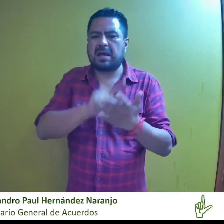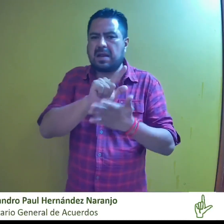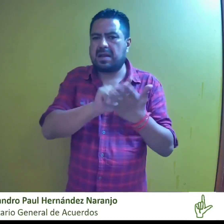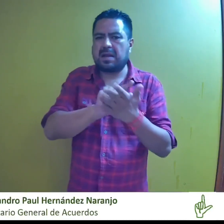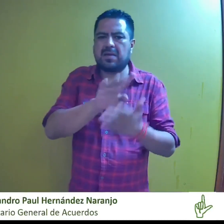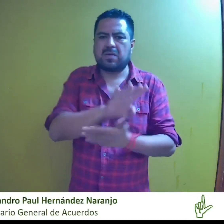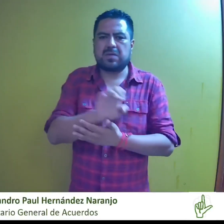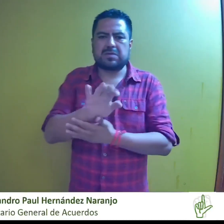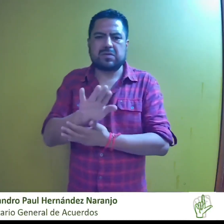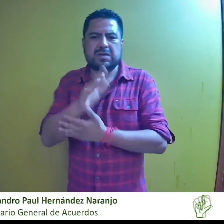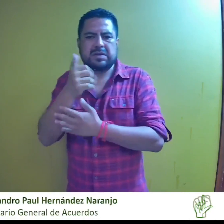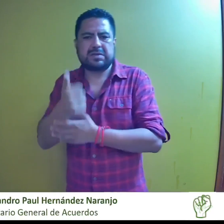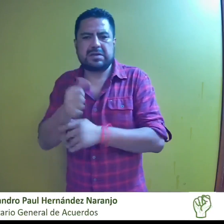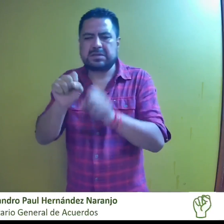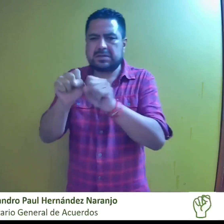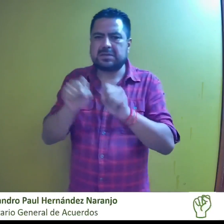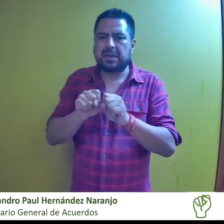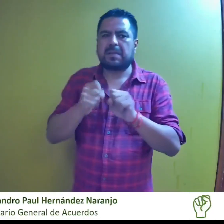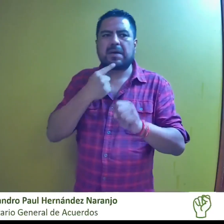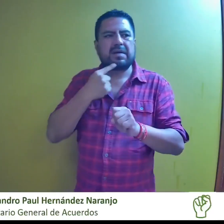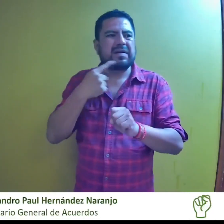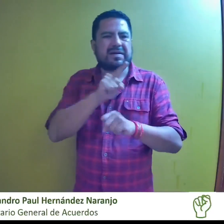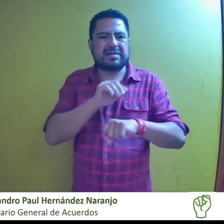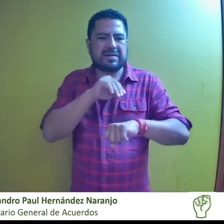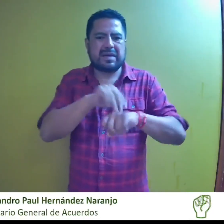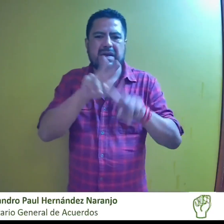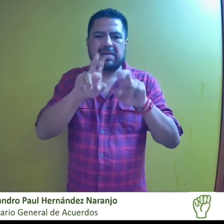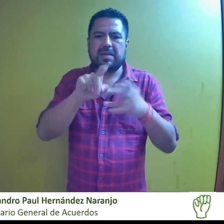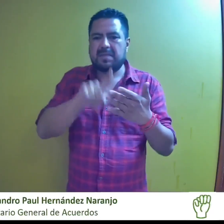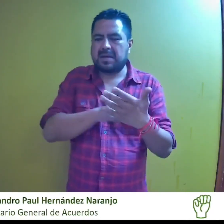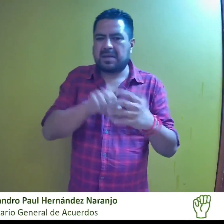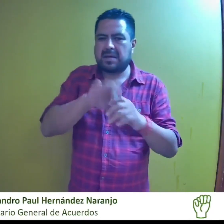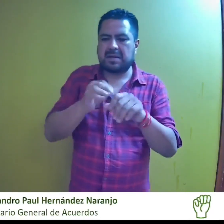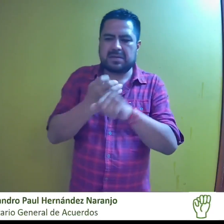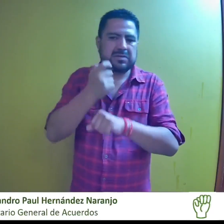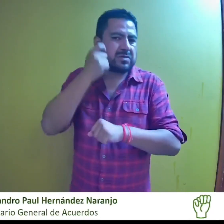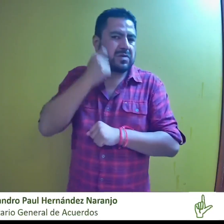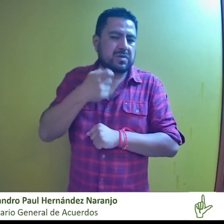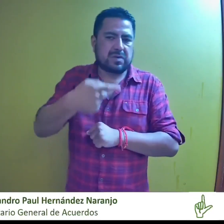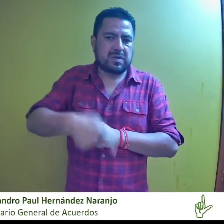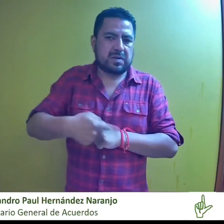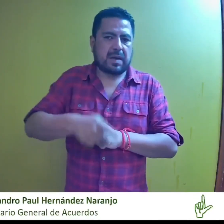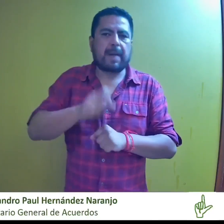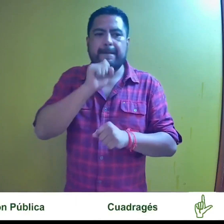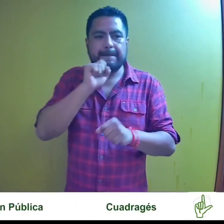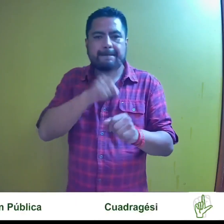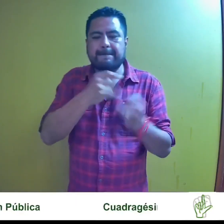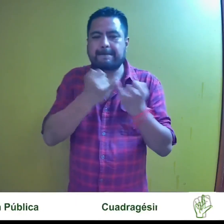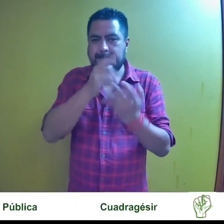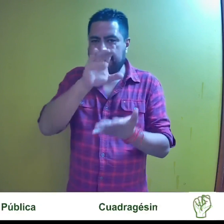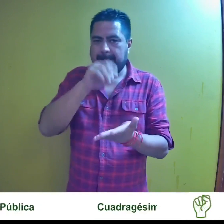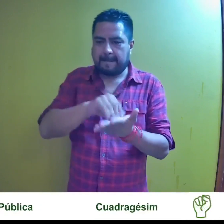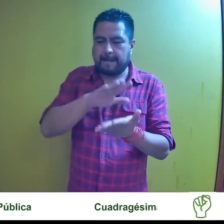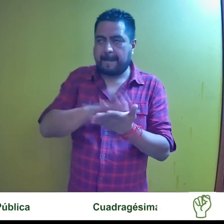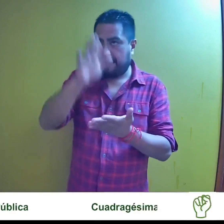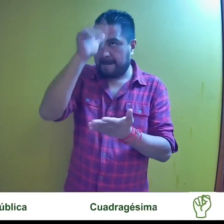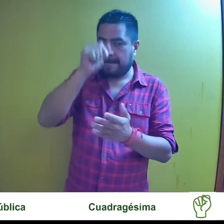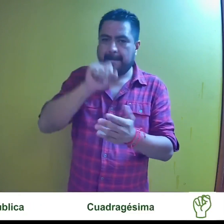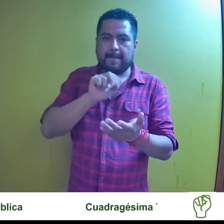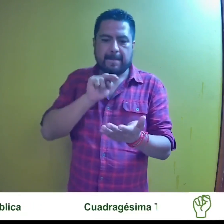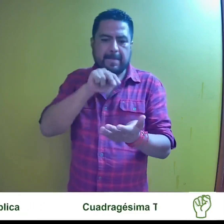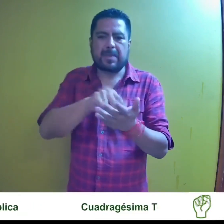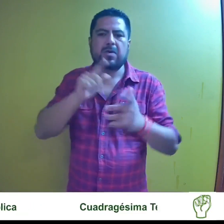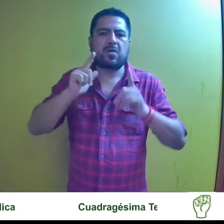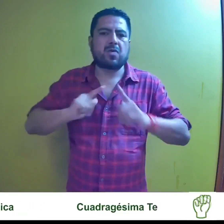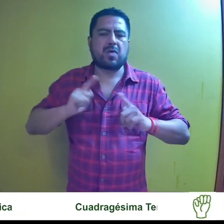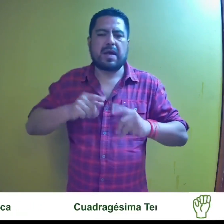cuatrocientos cincuenta y seis del sistema de medios de impugnación en materia electoral del estado mismo que ratificaron ante la presencia judicial